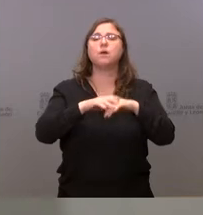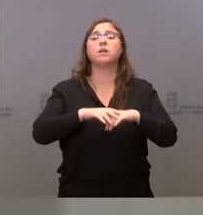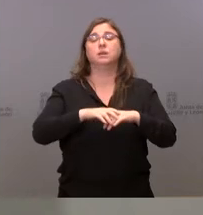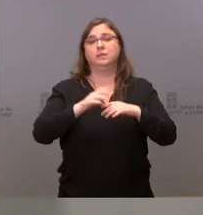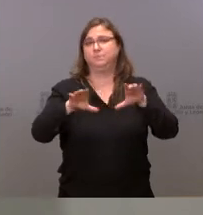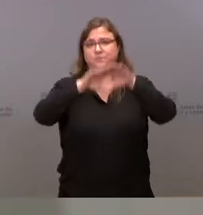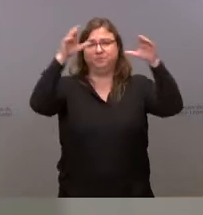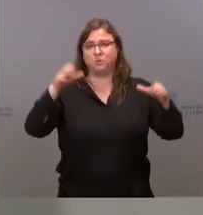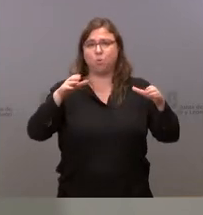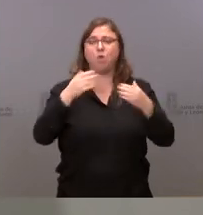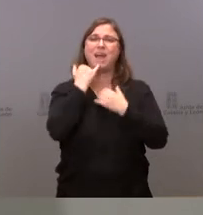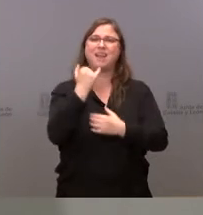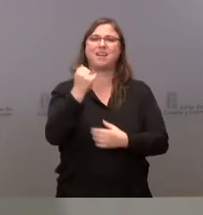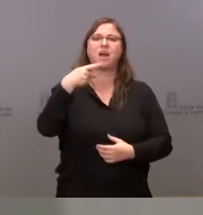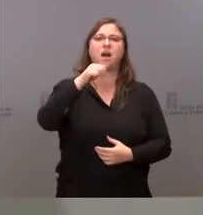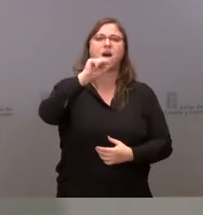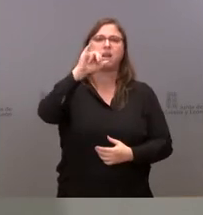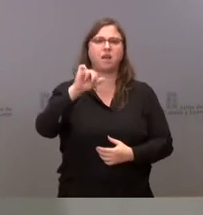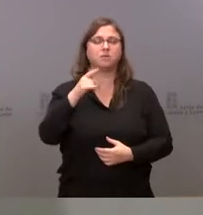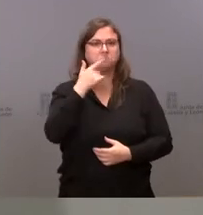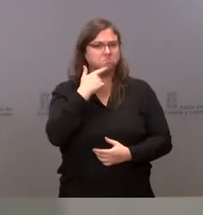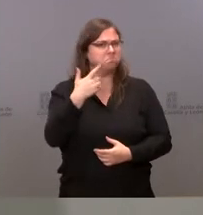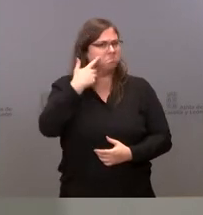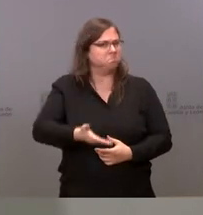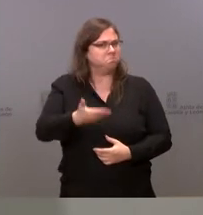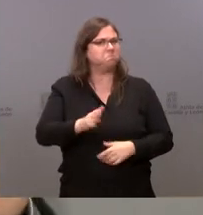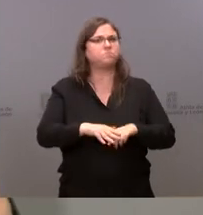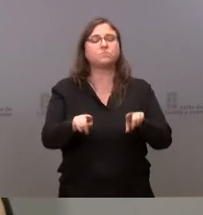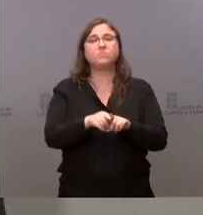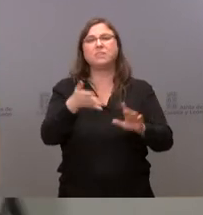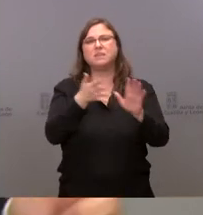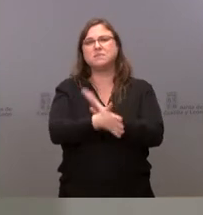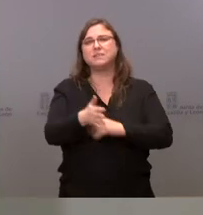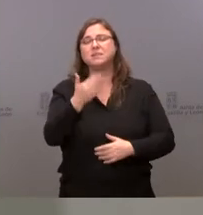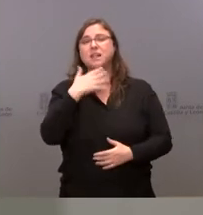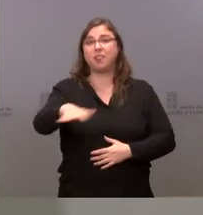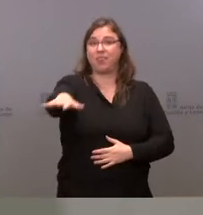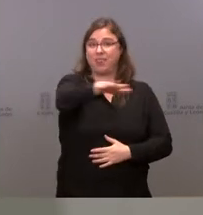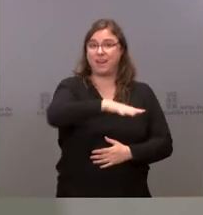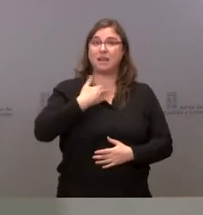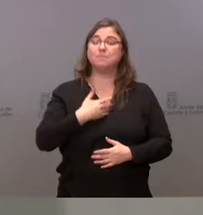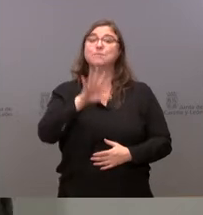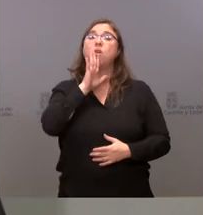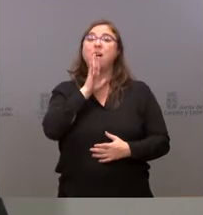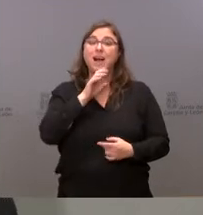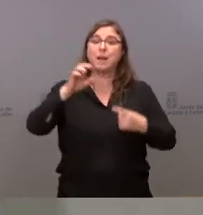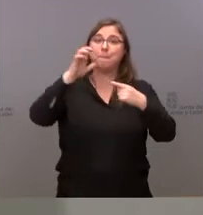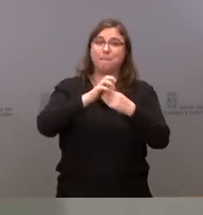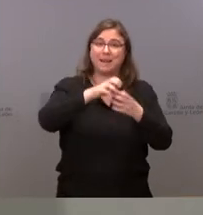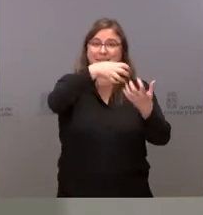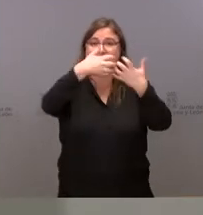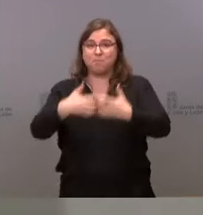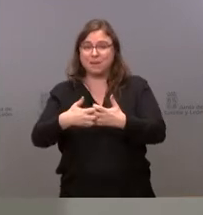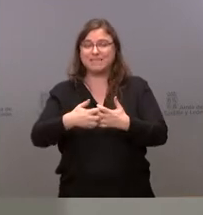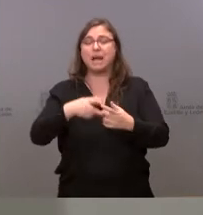en Garray, una cifra ciertamente muy relevante. Estamos hablando del entorno del Parque Empresarial del Medio Ambiente. Son actuaciones